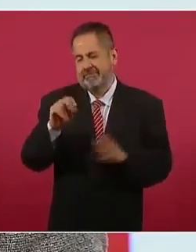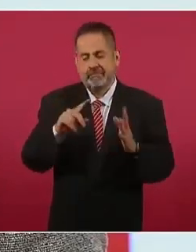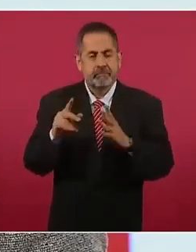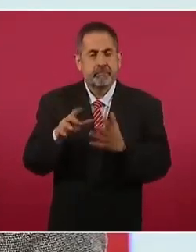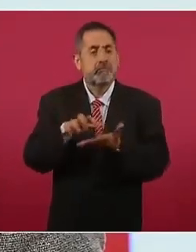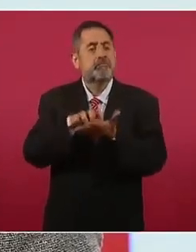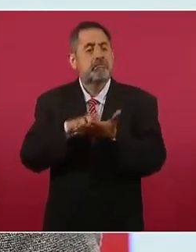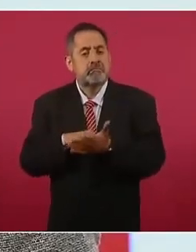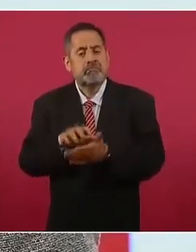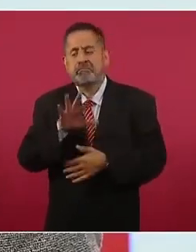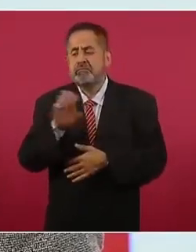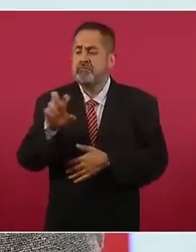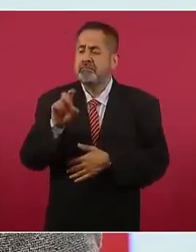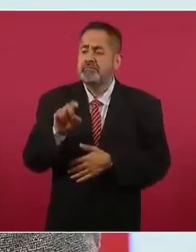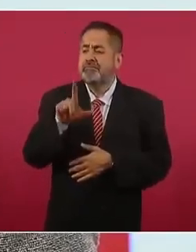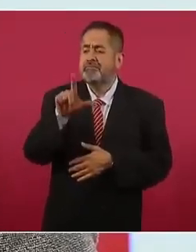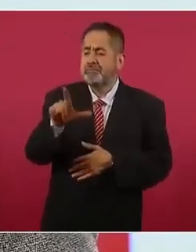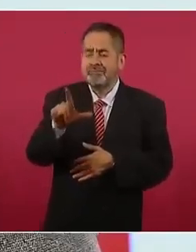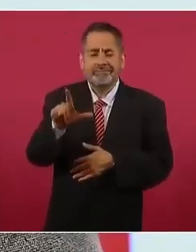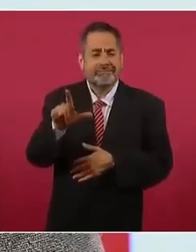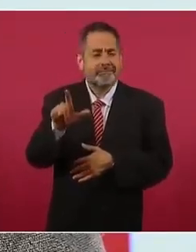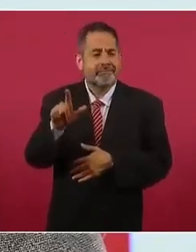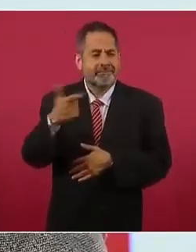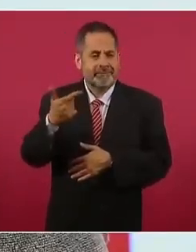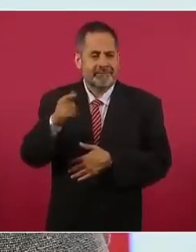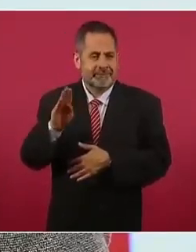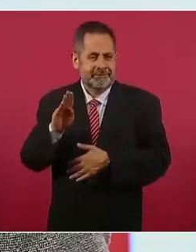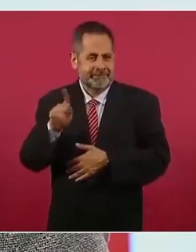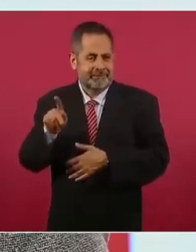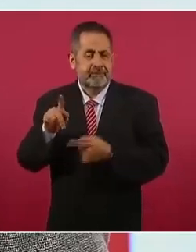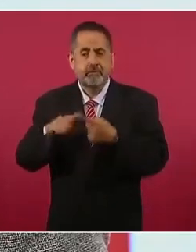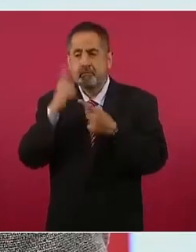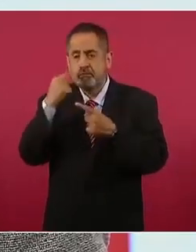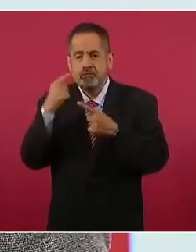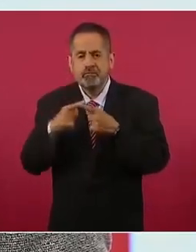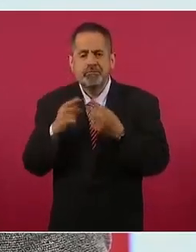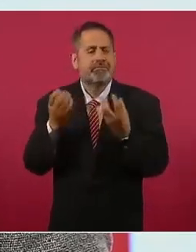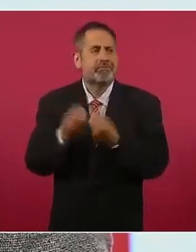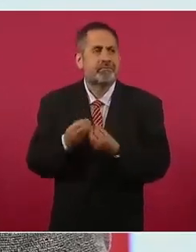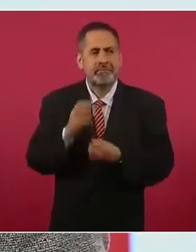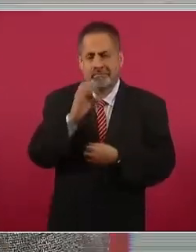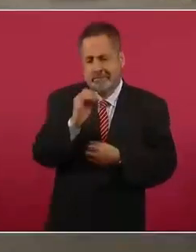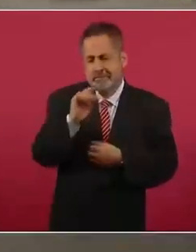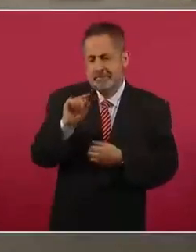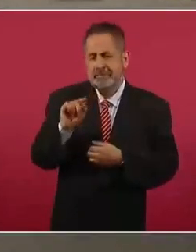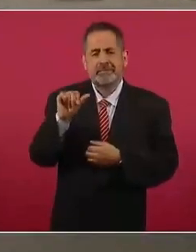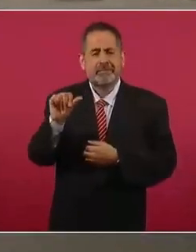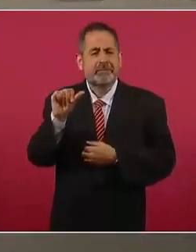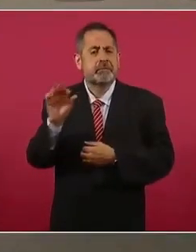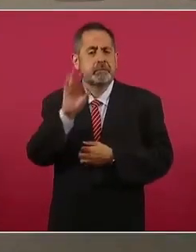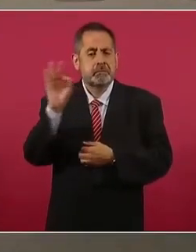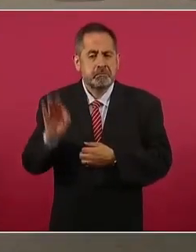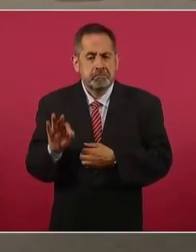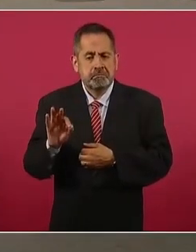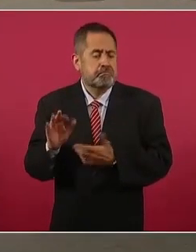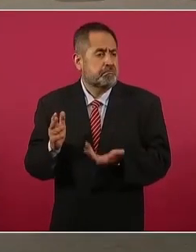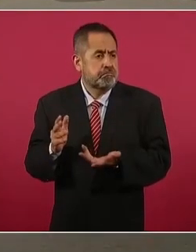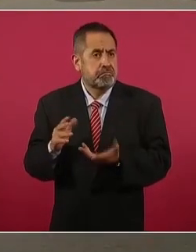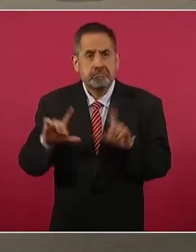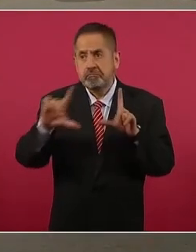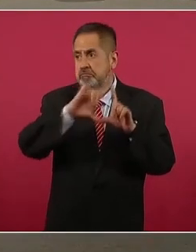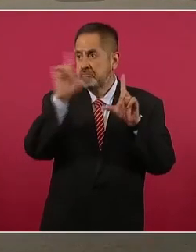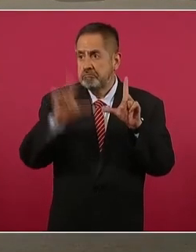537 gigawatts por hora, que equivalen a un 0.16 por ciento del consumo